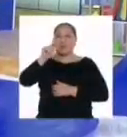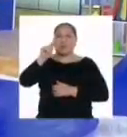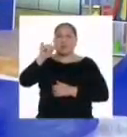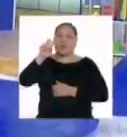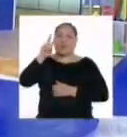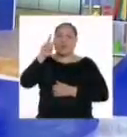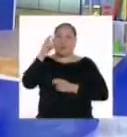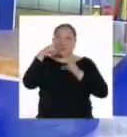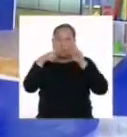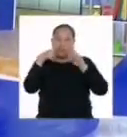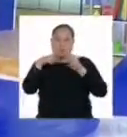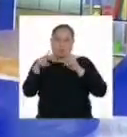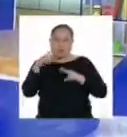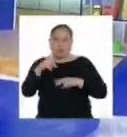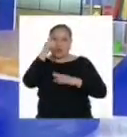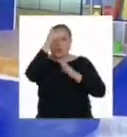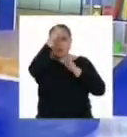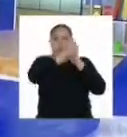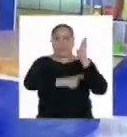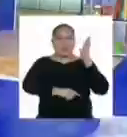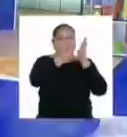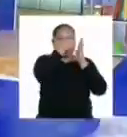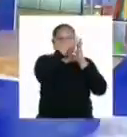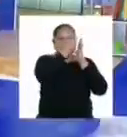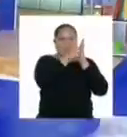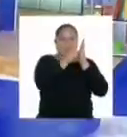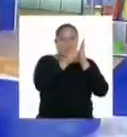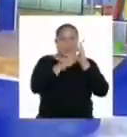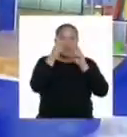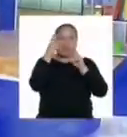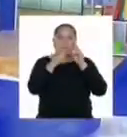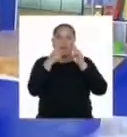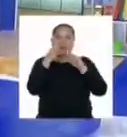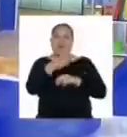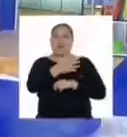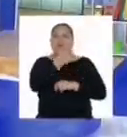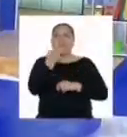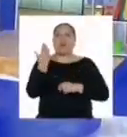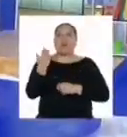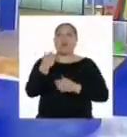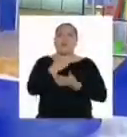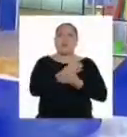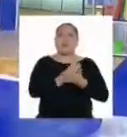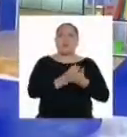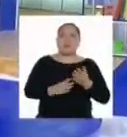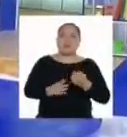Lo evaluaremos con una lista de cotejo y lograremos sacar una mejor versión.